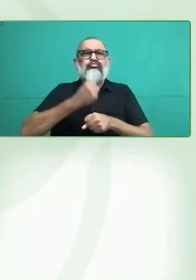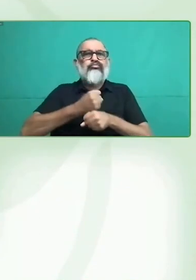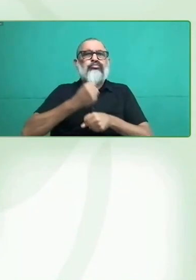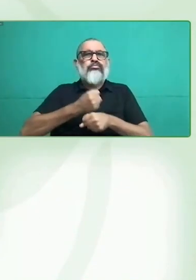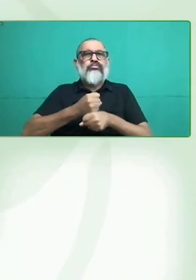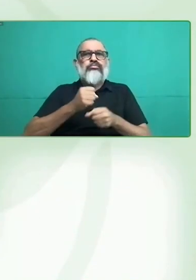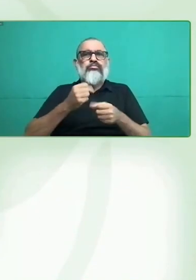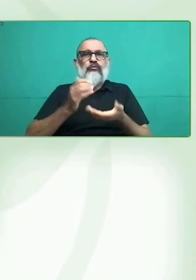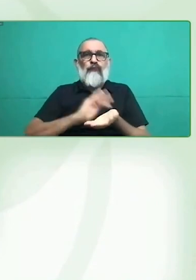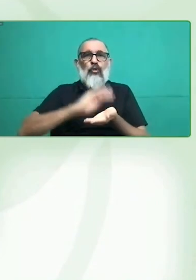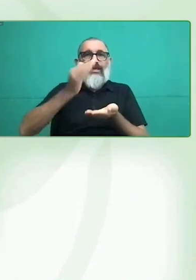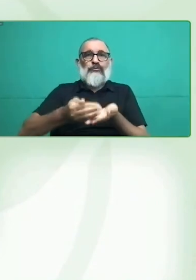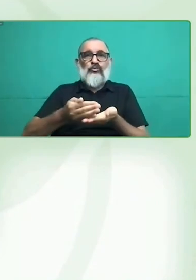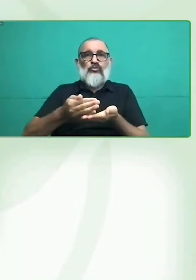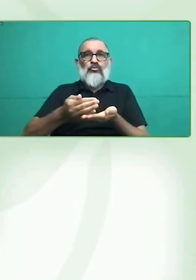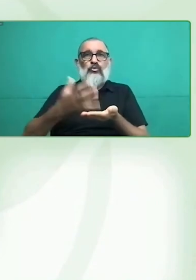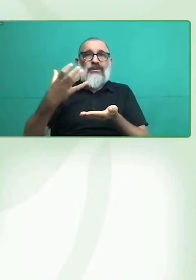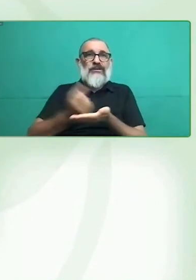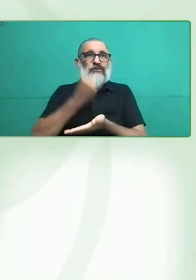Gracias, Nachita.